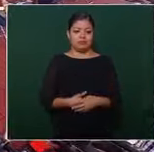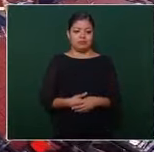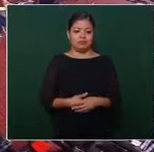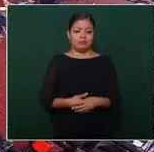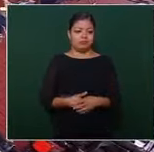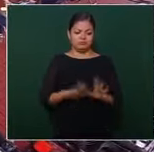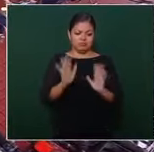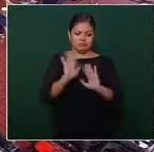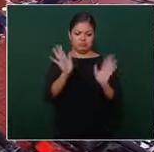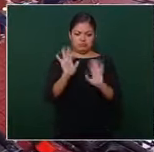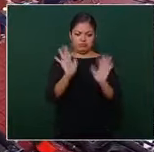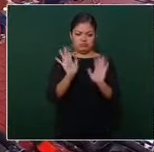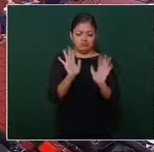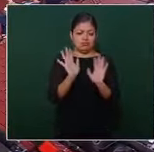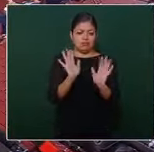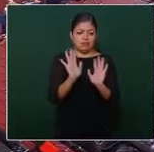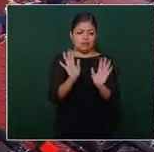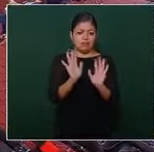si no no no no no